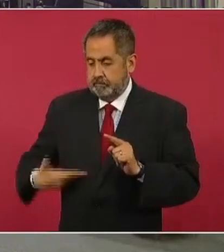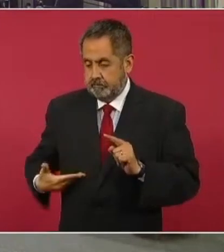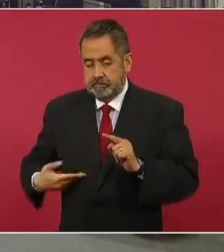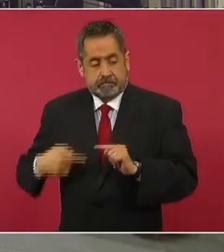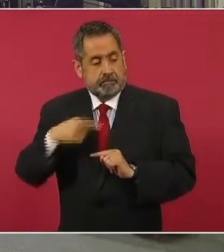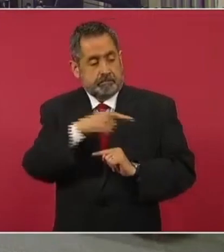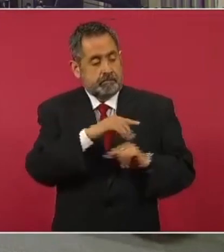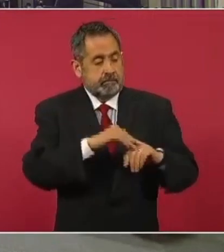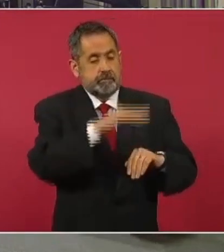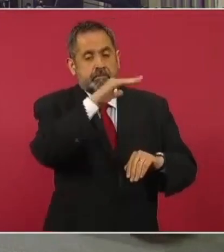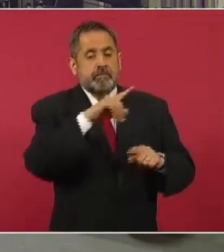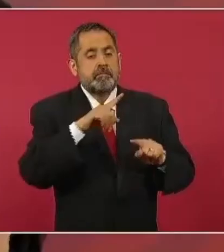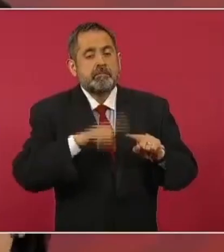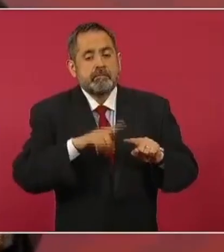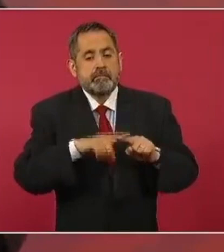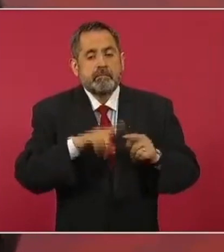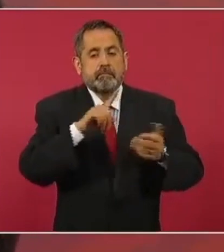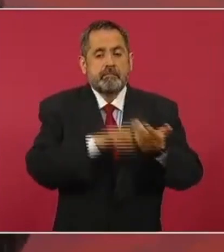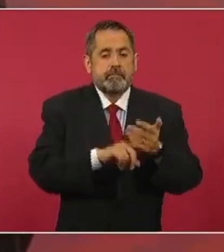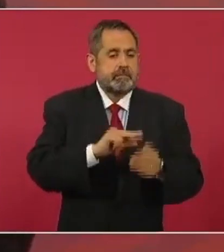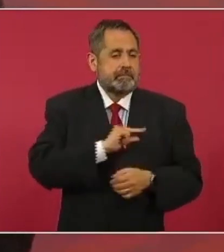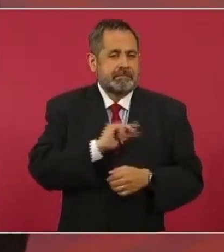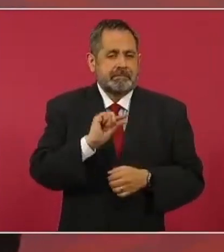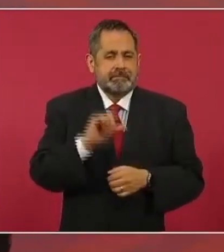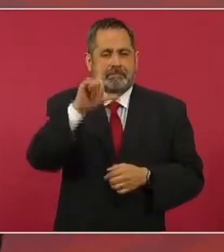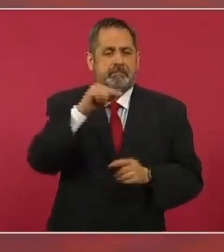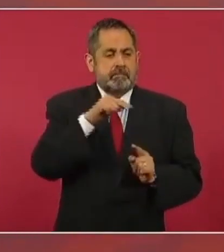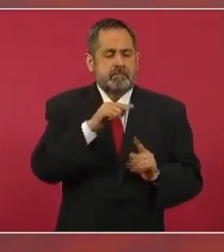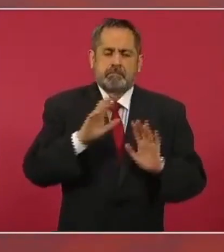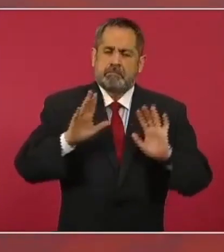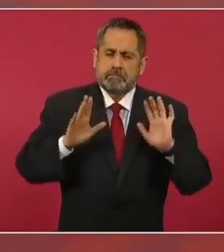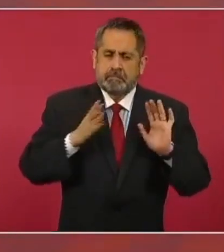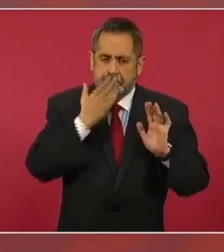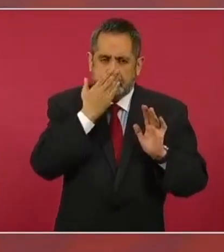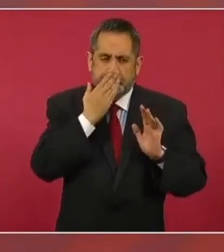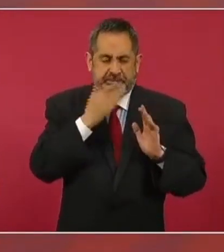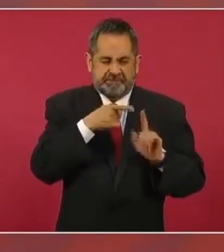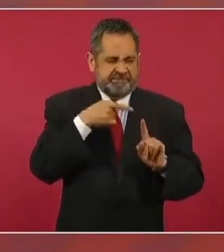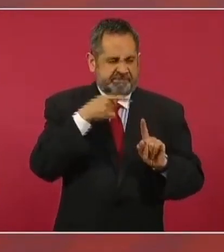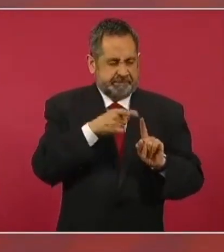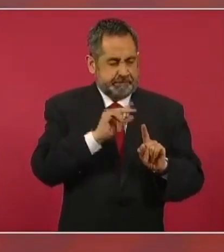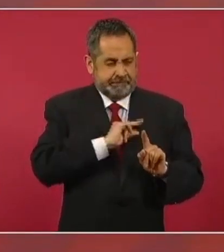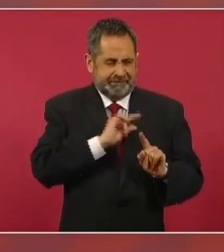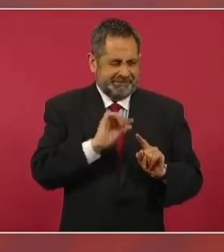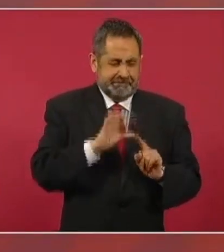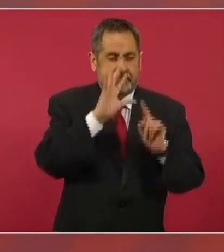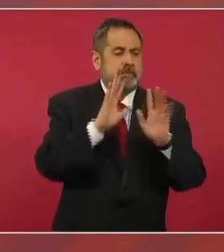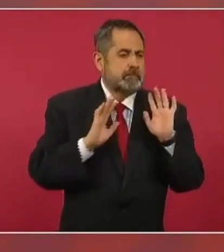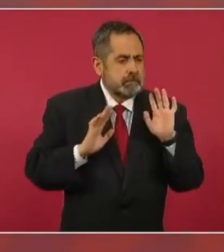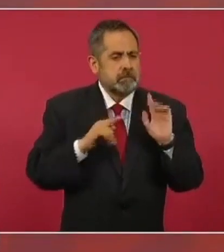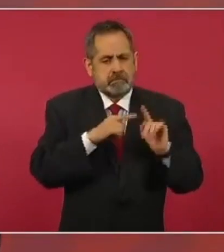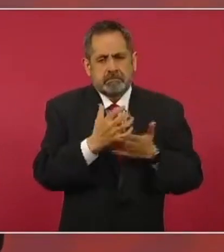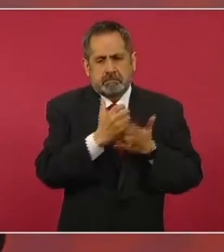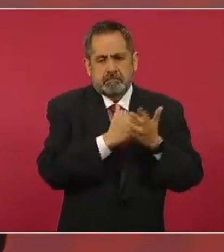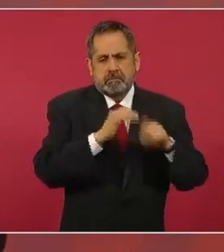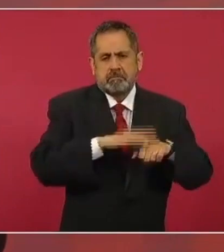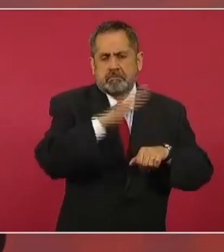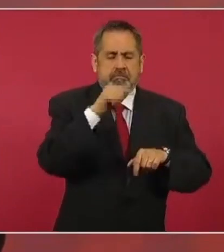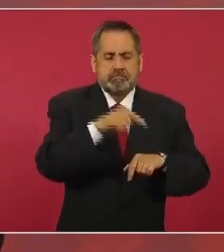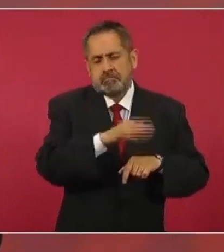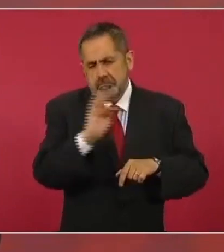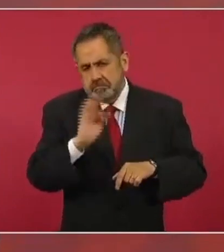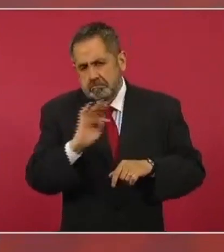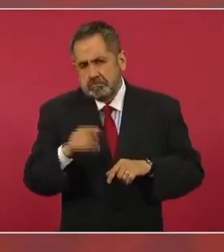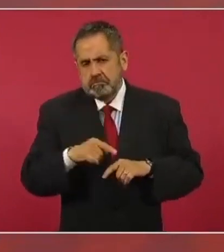Quienes dieran a cabo funciones especiales. Específicas. Que se tienen que